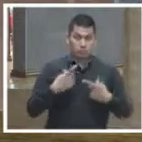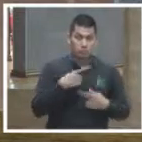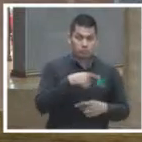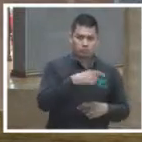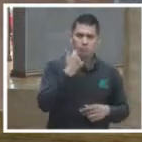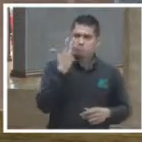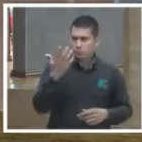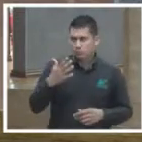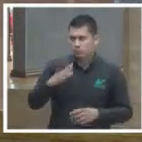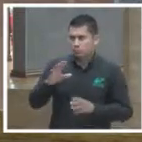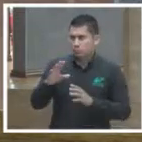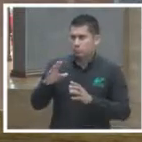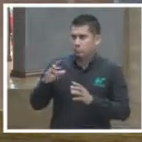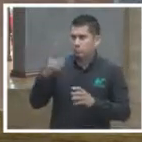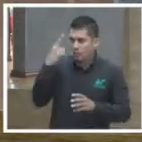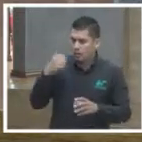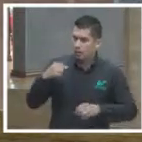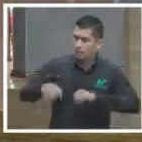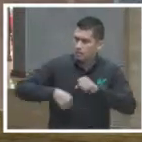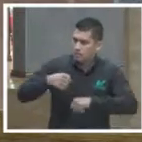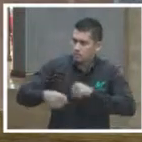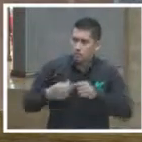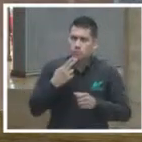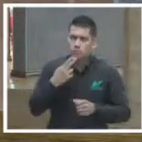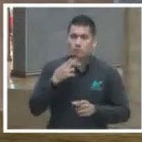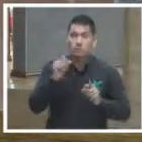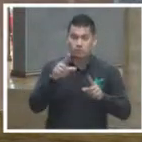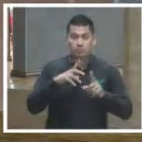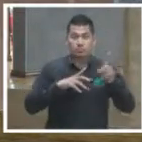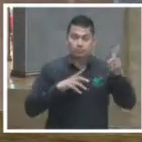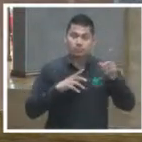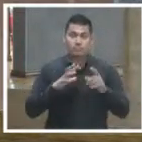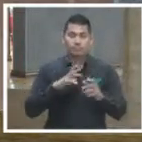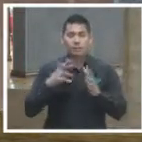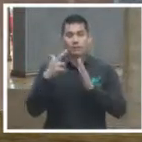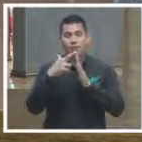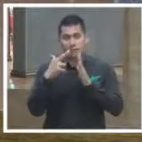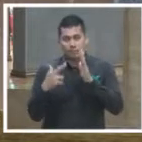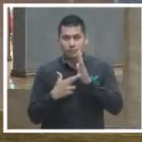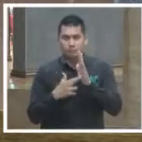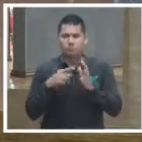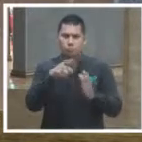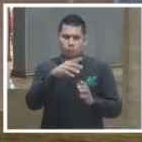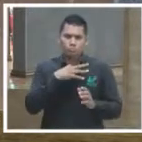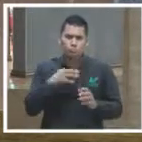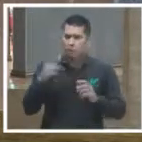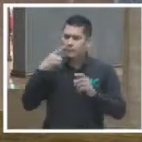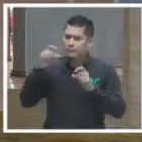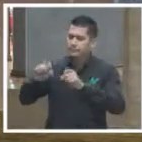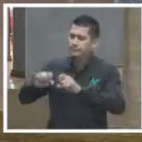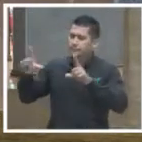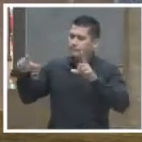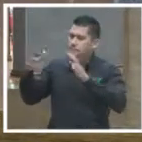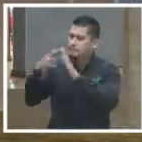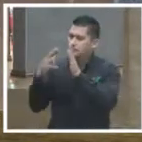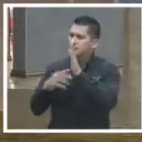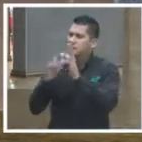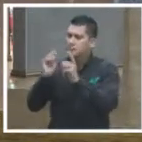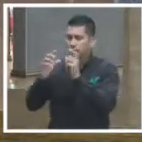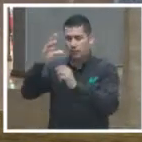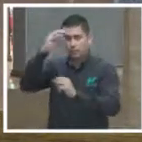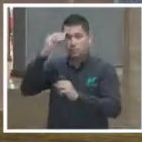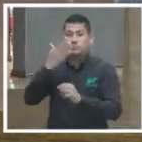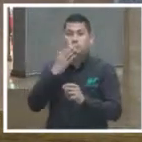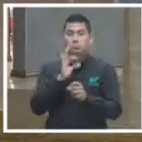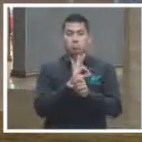bicicletas y estos circuitos pues también hay reglas ahí y puedes consultar qué tienes que hacer para usarlos y en